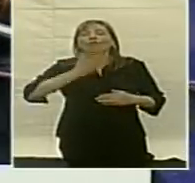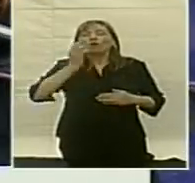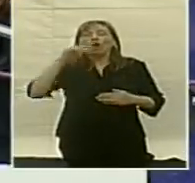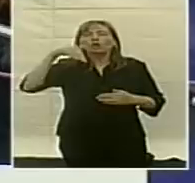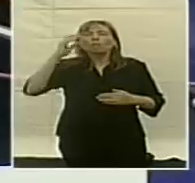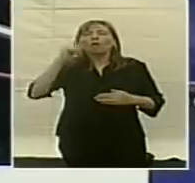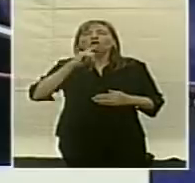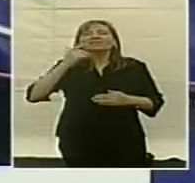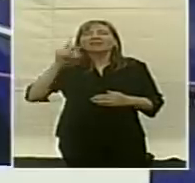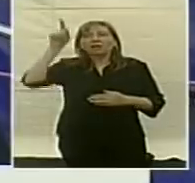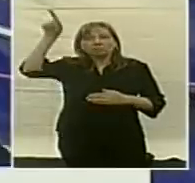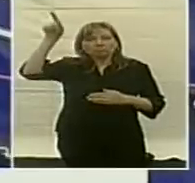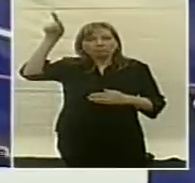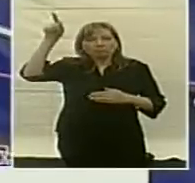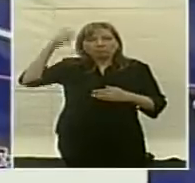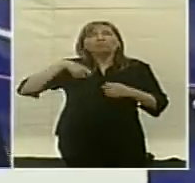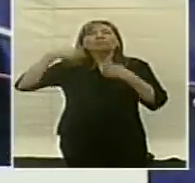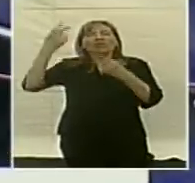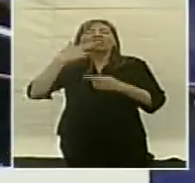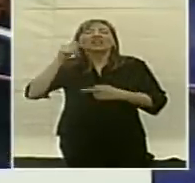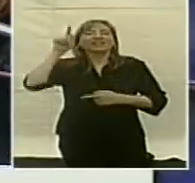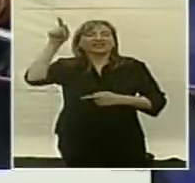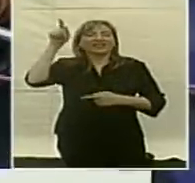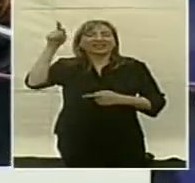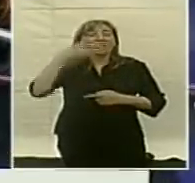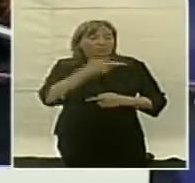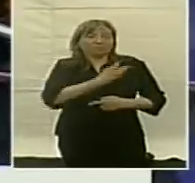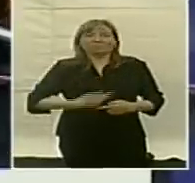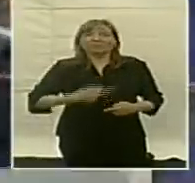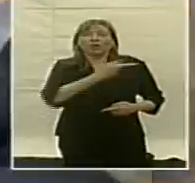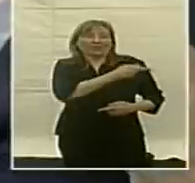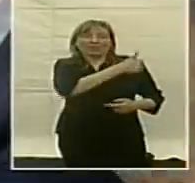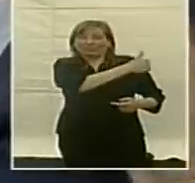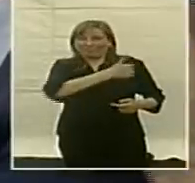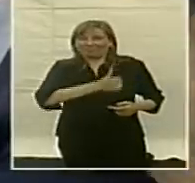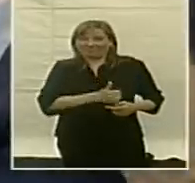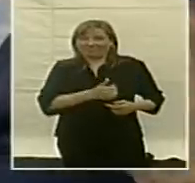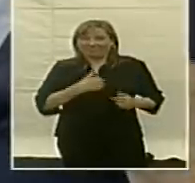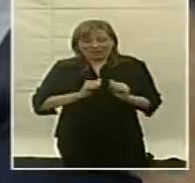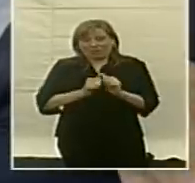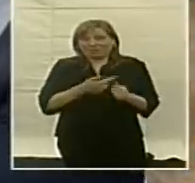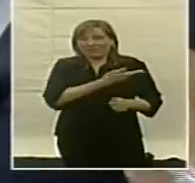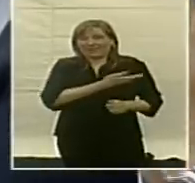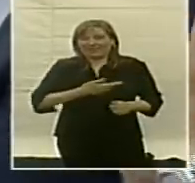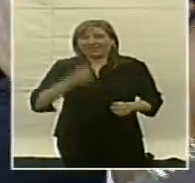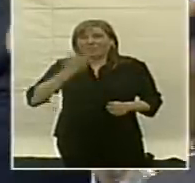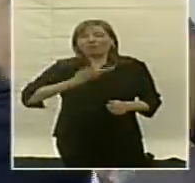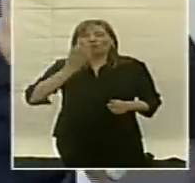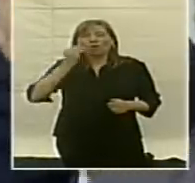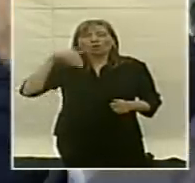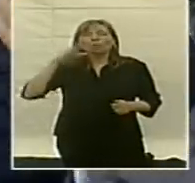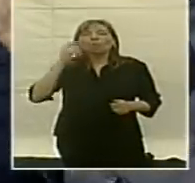está acompañando aquí el gobernador de esa provincia, pero también